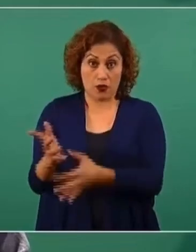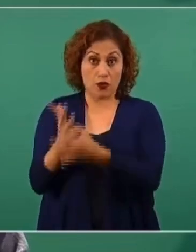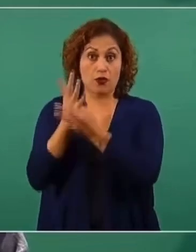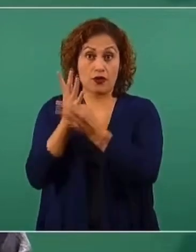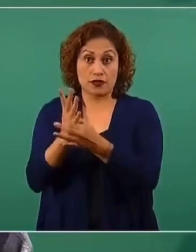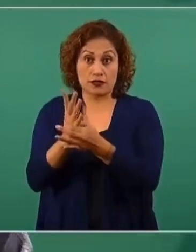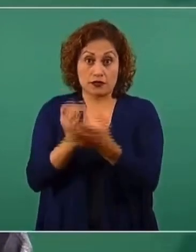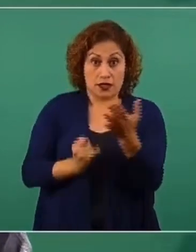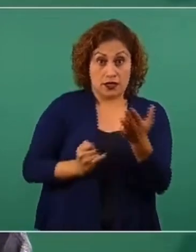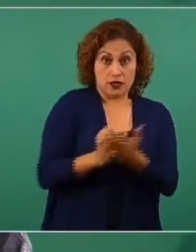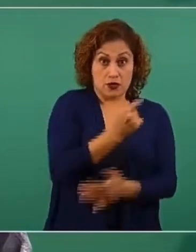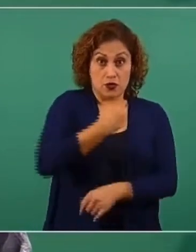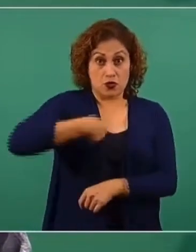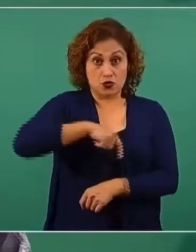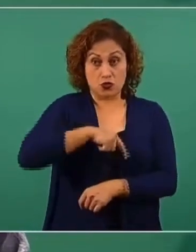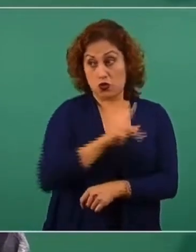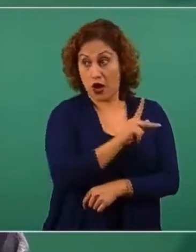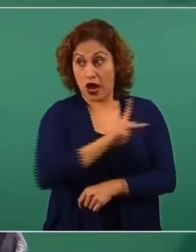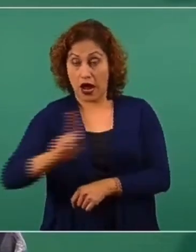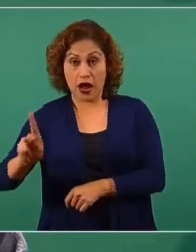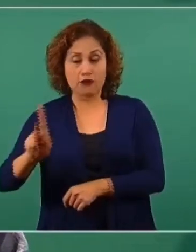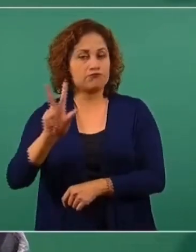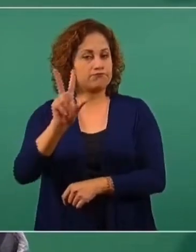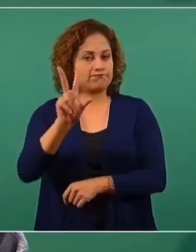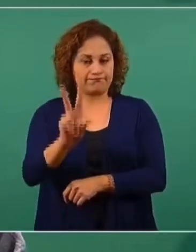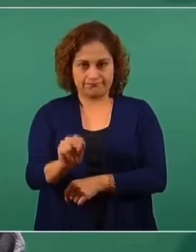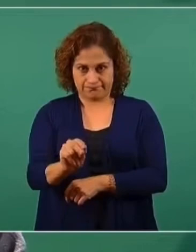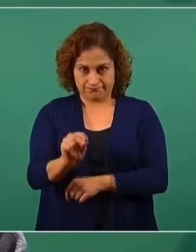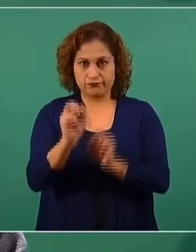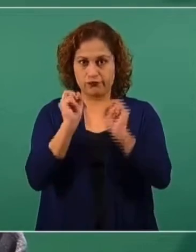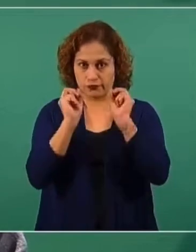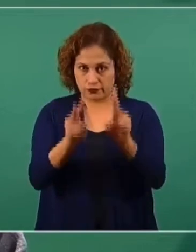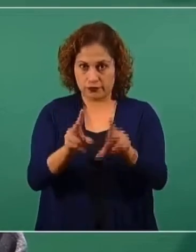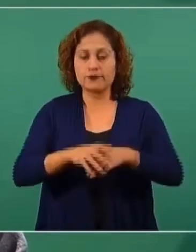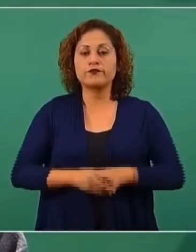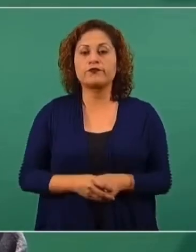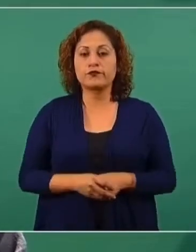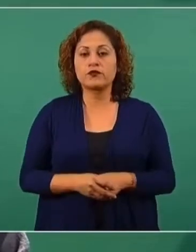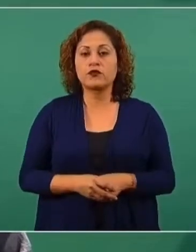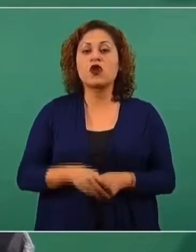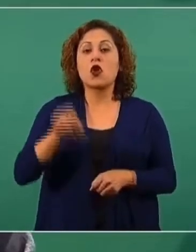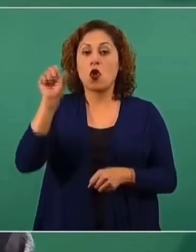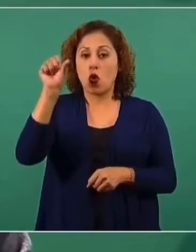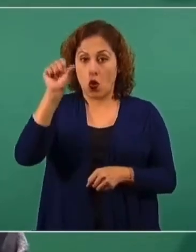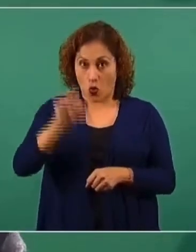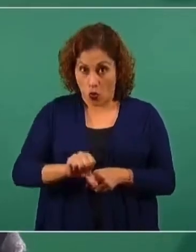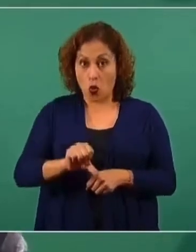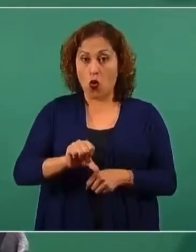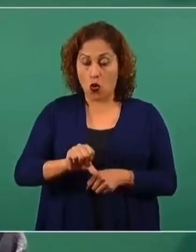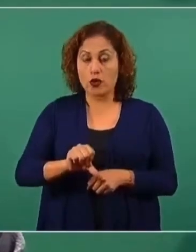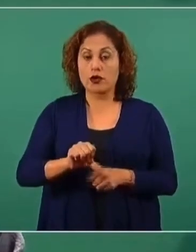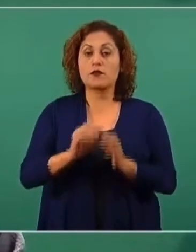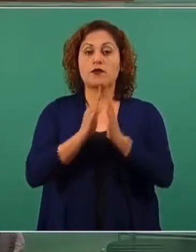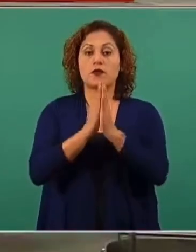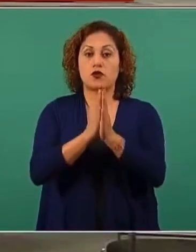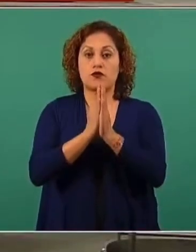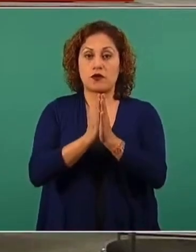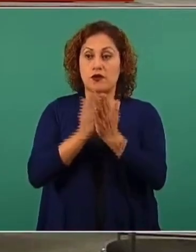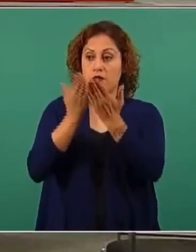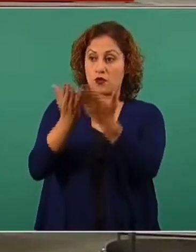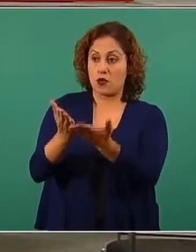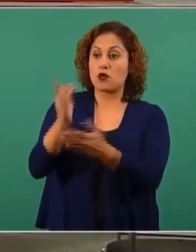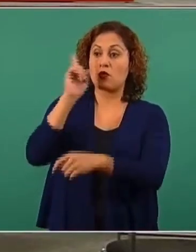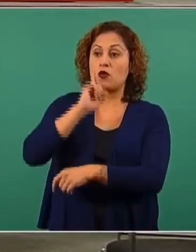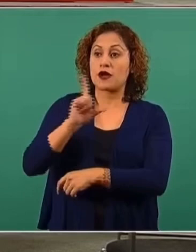generalizado. A lo largo del día de hoy, también a través de ustedes, en este caso Liliana Noble, quien se lo